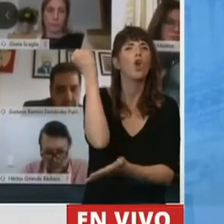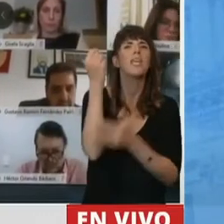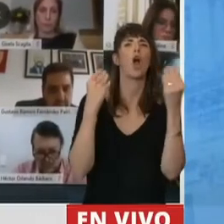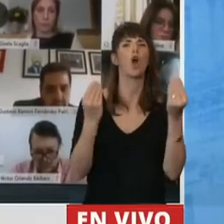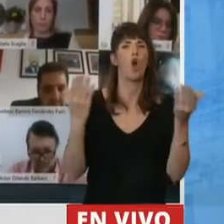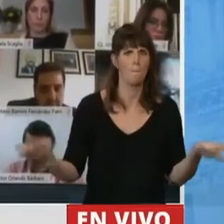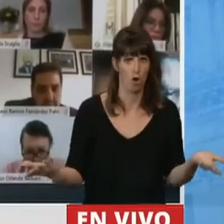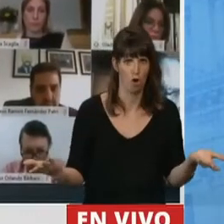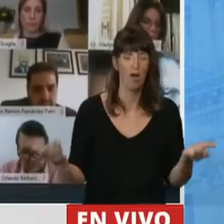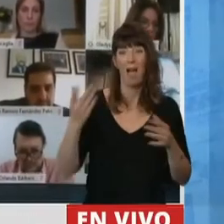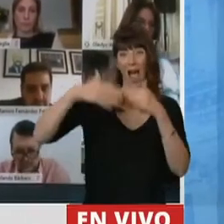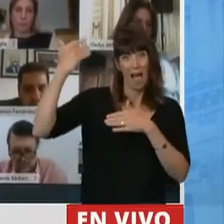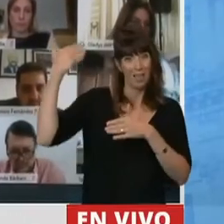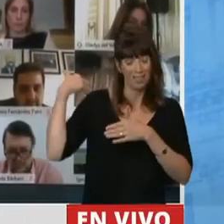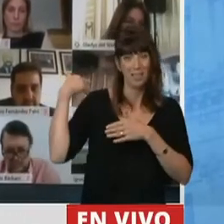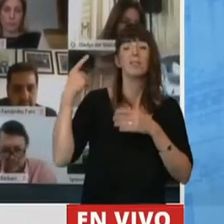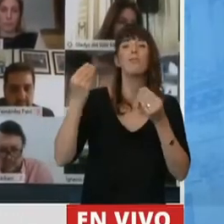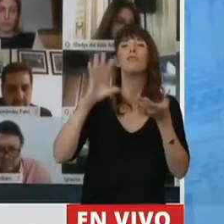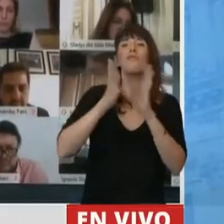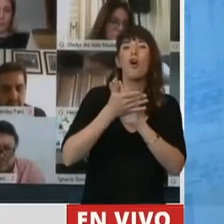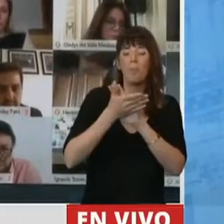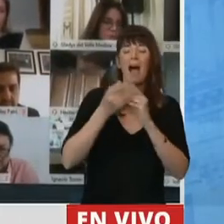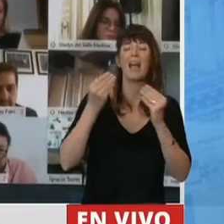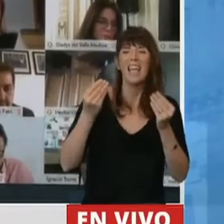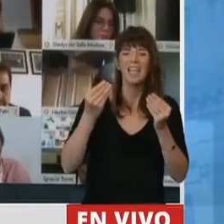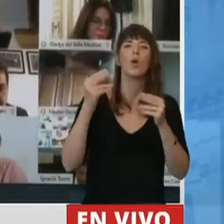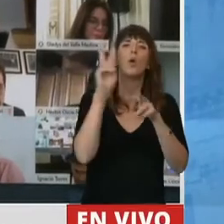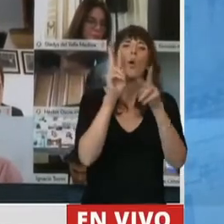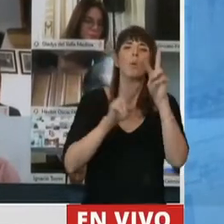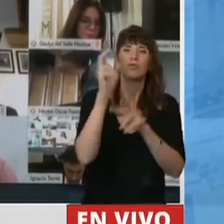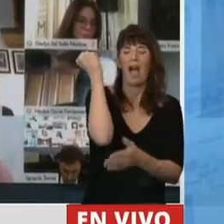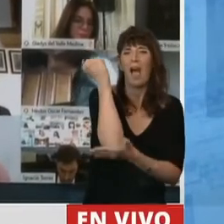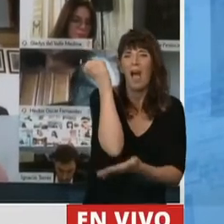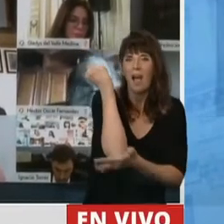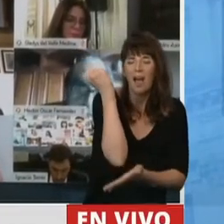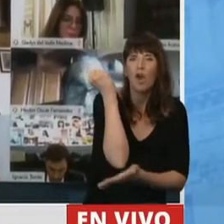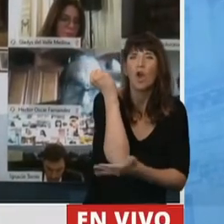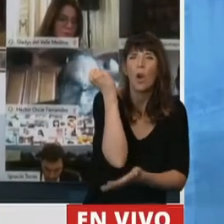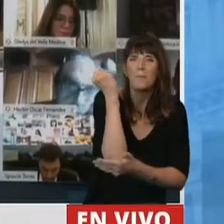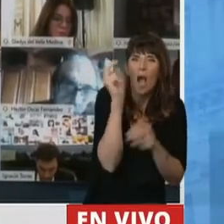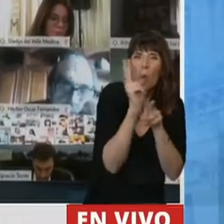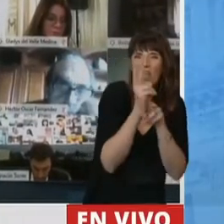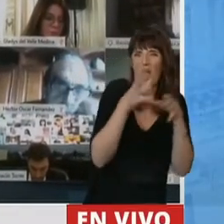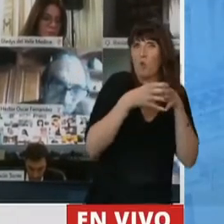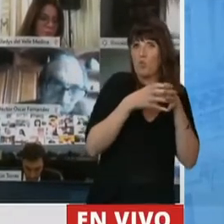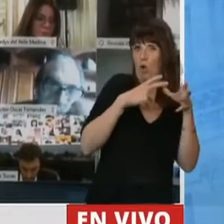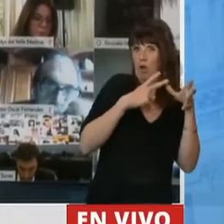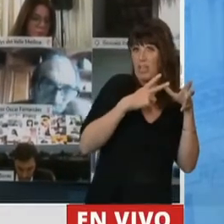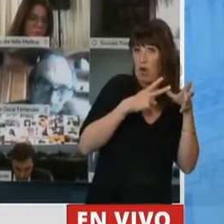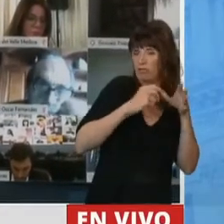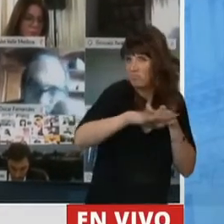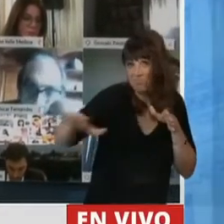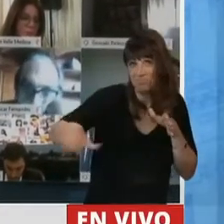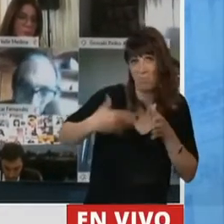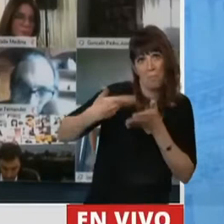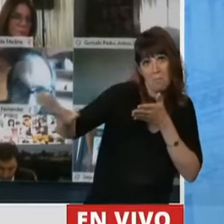injusto, fue una cantidad de cosas, si lo sabemos bien, después de haberlo transitado o estando aún transitándolo, pero hubiera sido mucho peor si